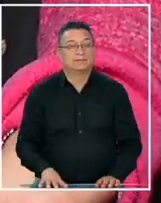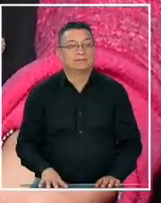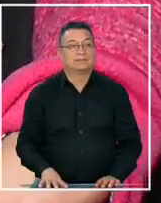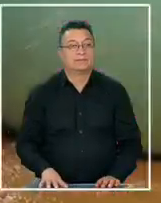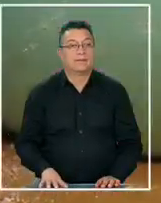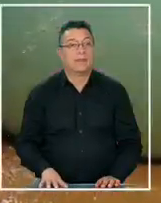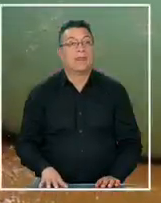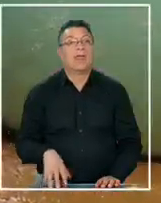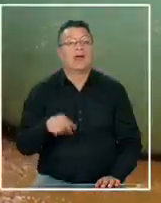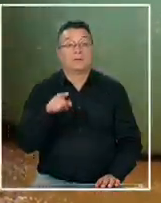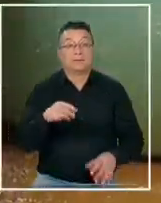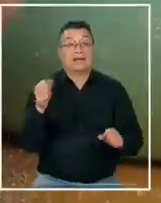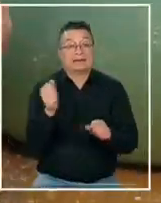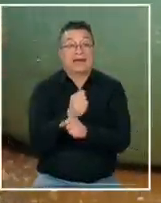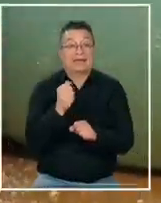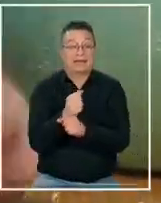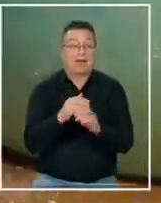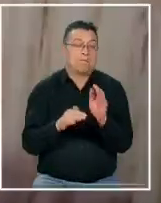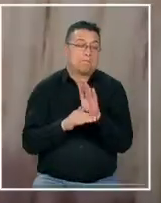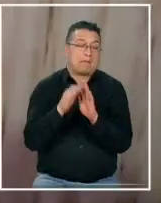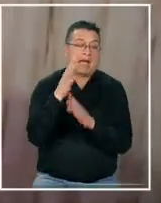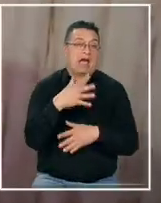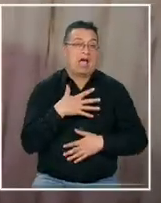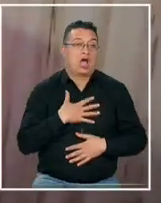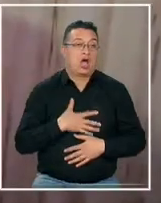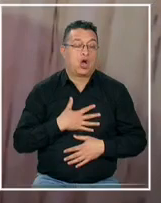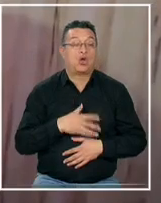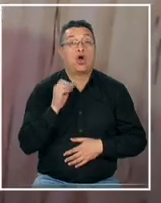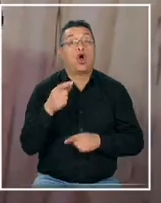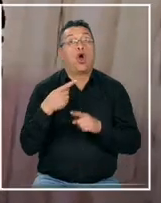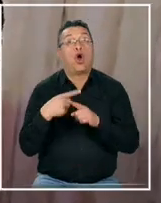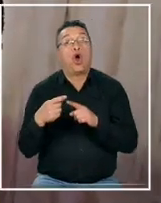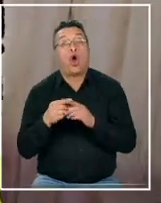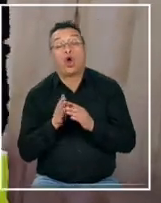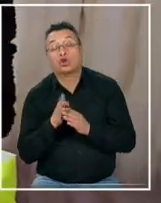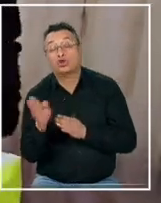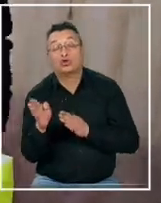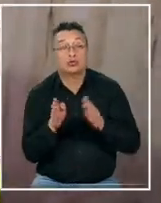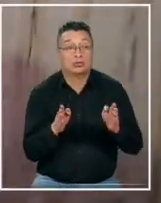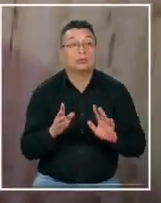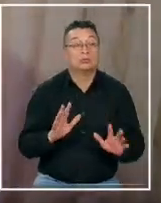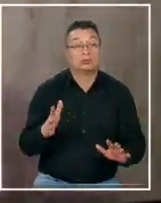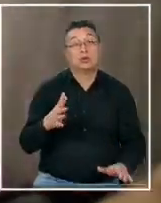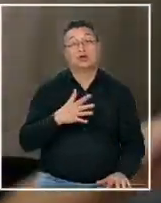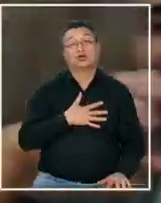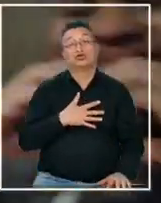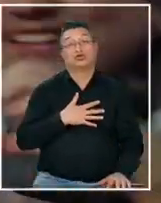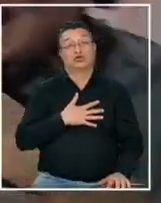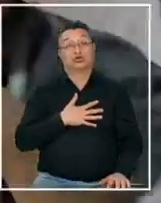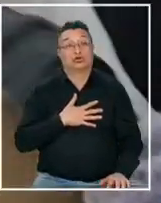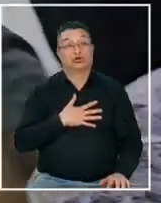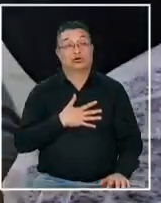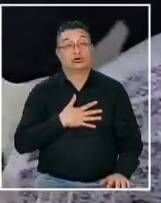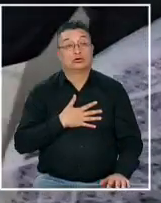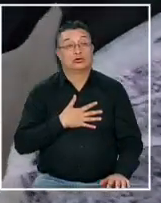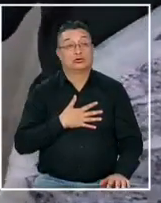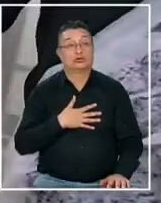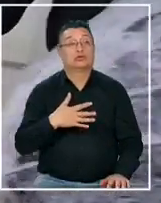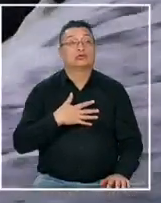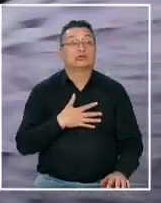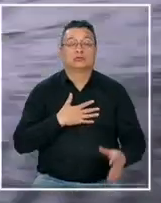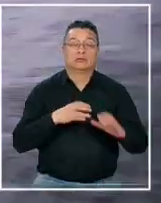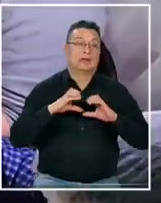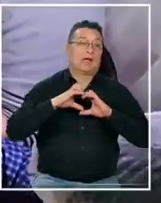y es uno de los talleres que más les gustan los chiquillos o tienen otras preferencias por ahí también o sea yo por lo menos a ver me encanta lo amo